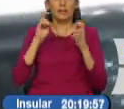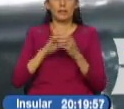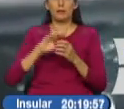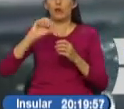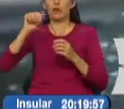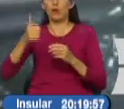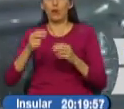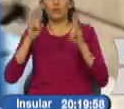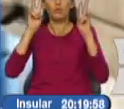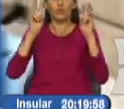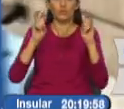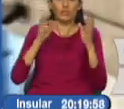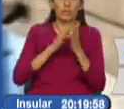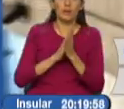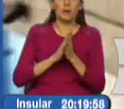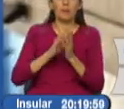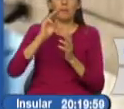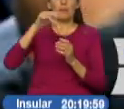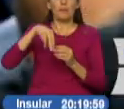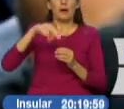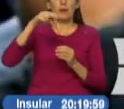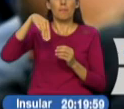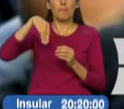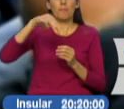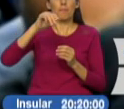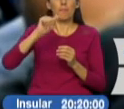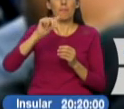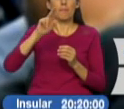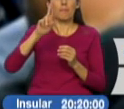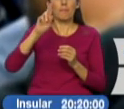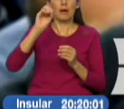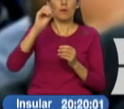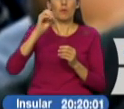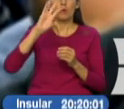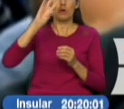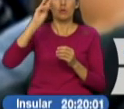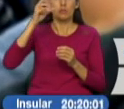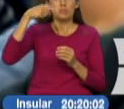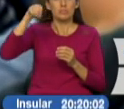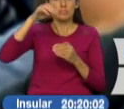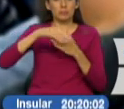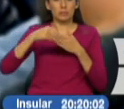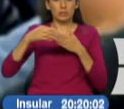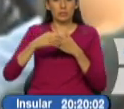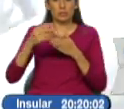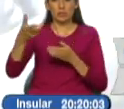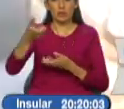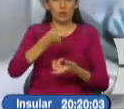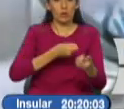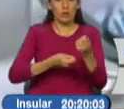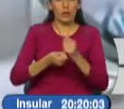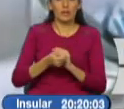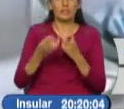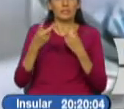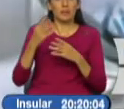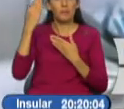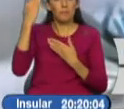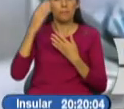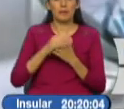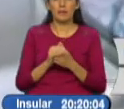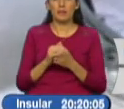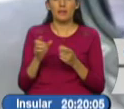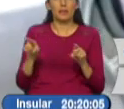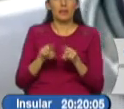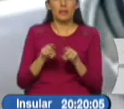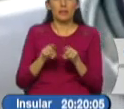asesor político implicado en evadir impuestos al fisco y quien manejó cerca de 6 millones de dólares en sus cuentas personales. Con Maurote también fue involucrado Jacobo